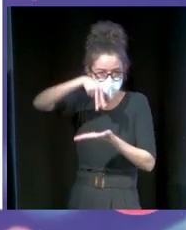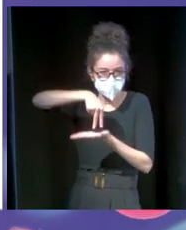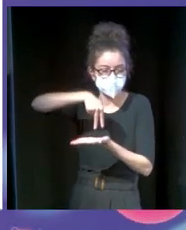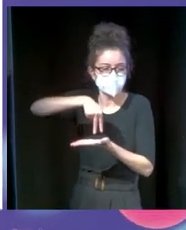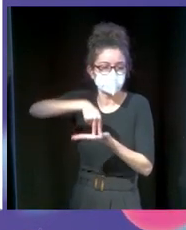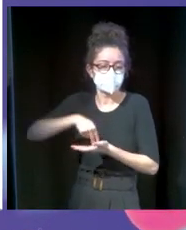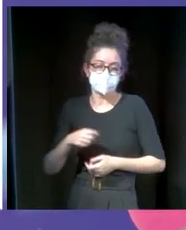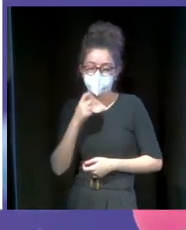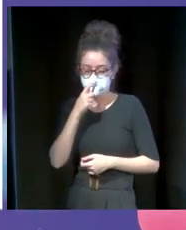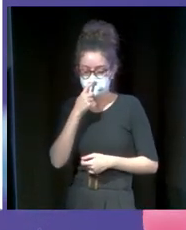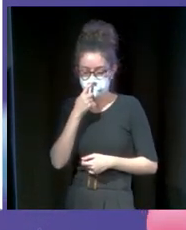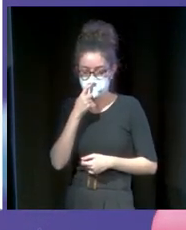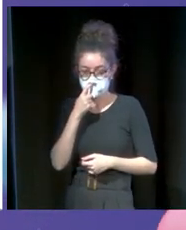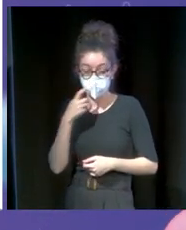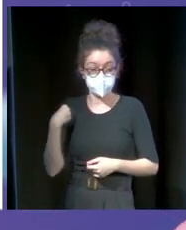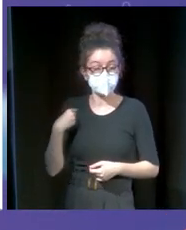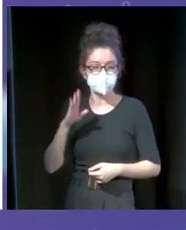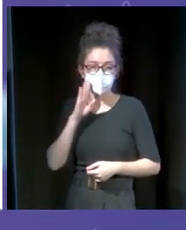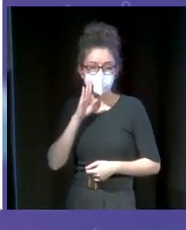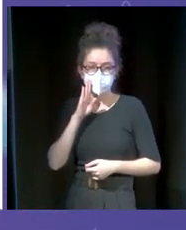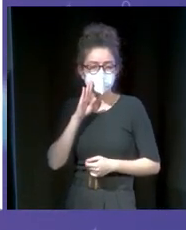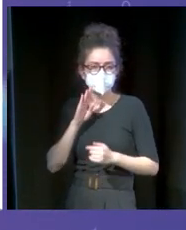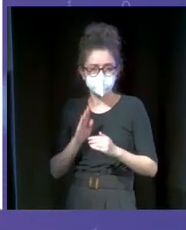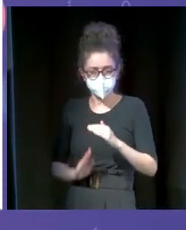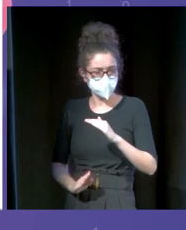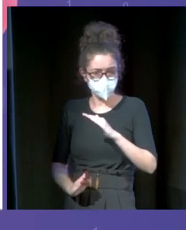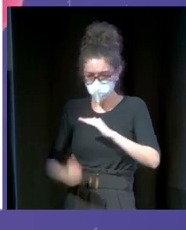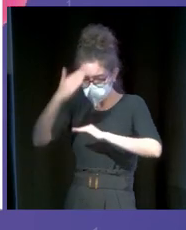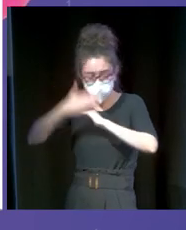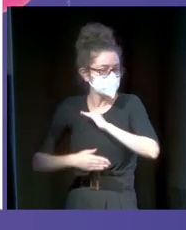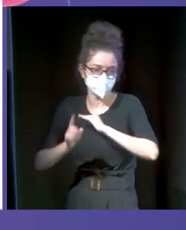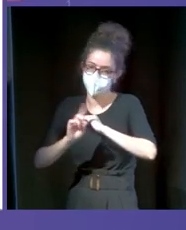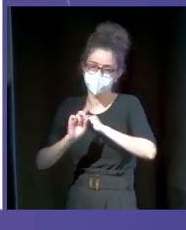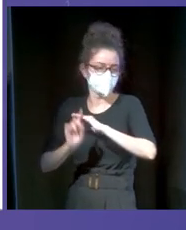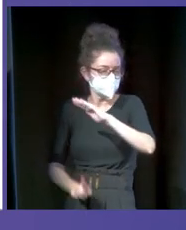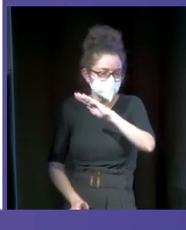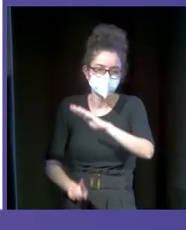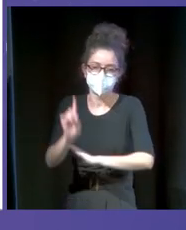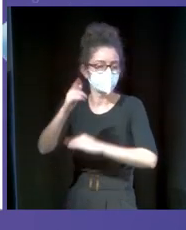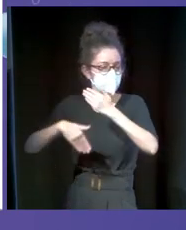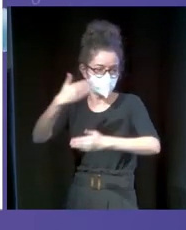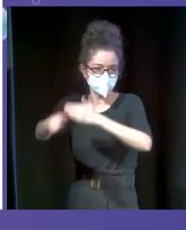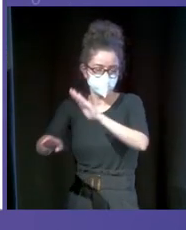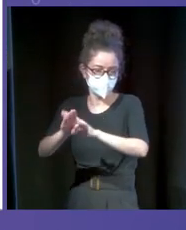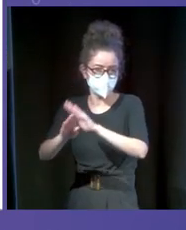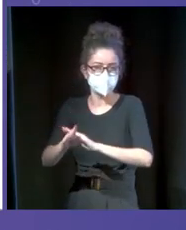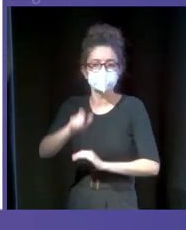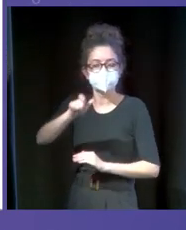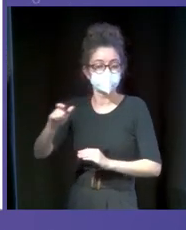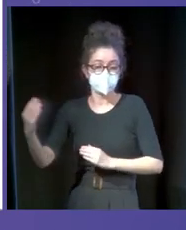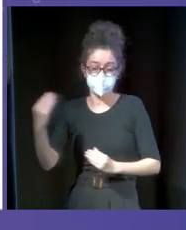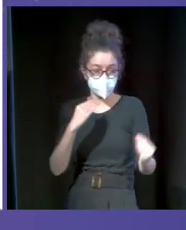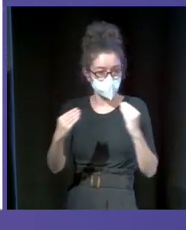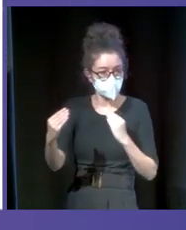No nos quedamos aquí, como he dicho antes. Todo esto continuará. Nos están viniendo muchos inversores. Seguramente, haremos una ronda de